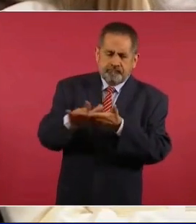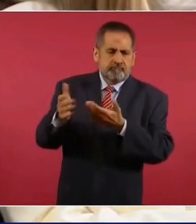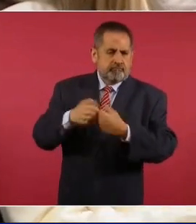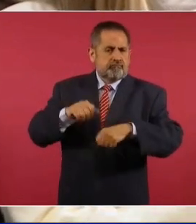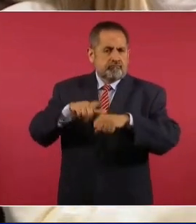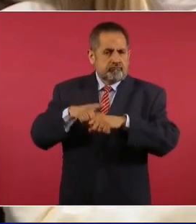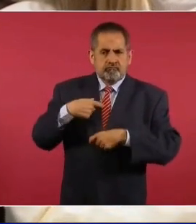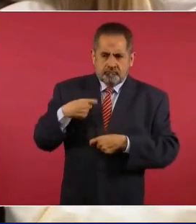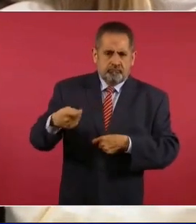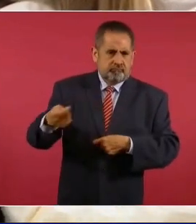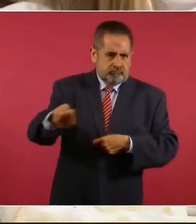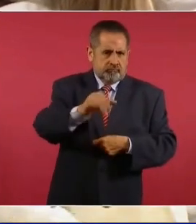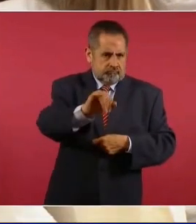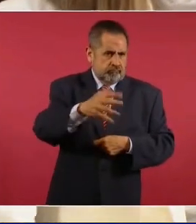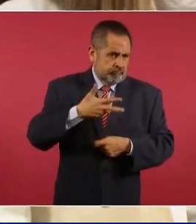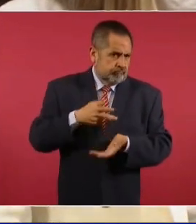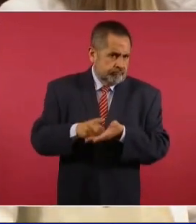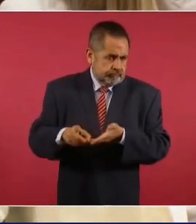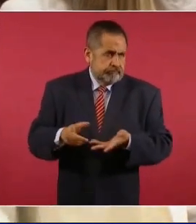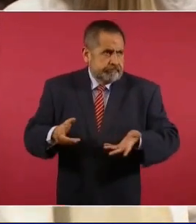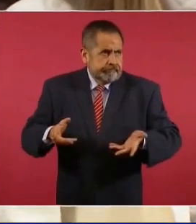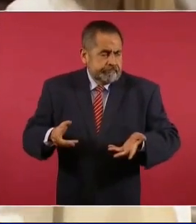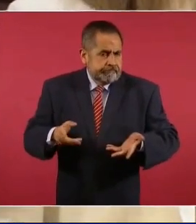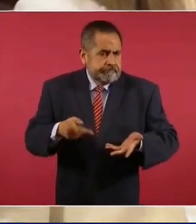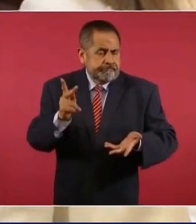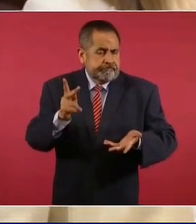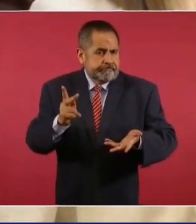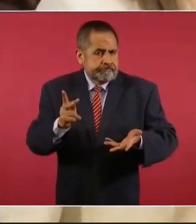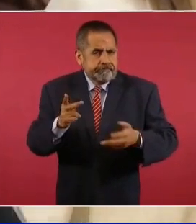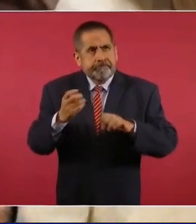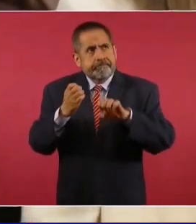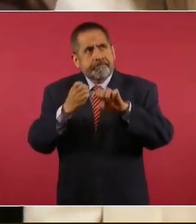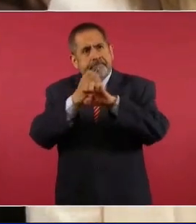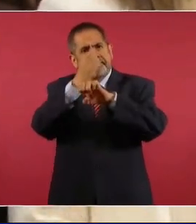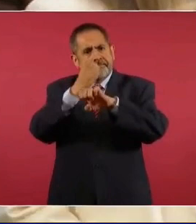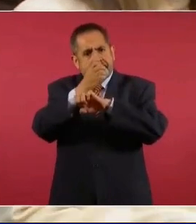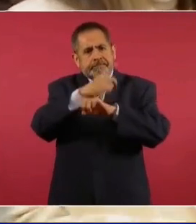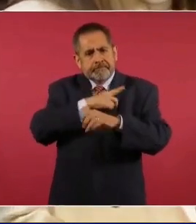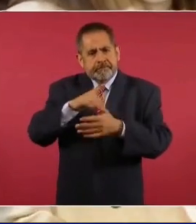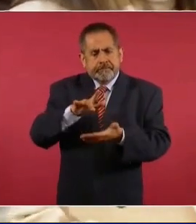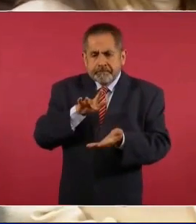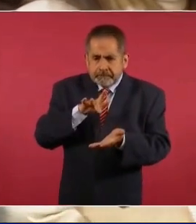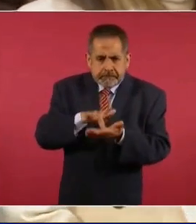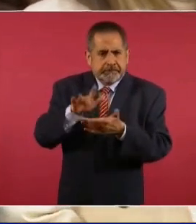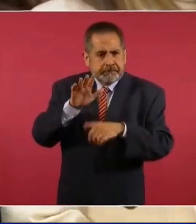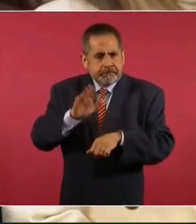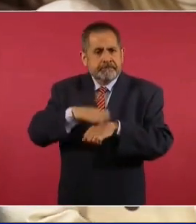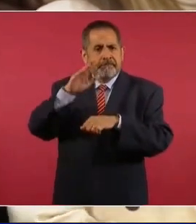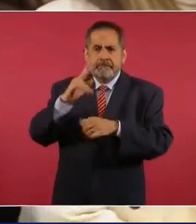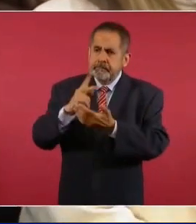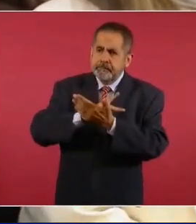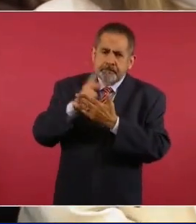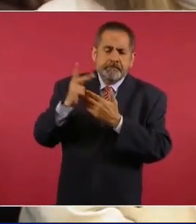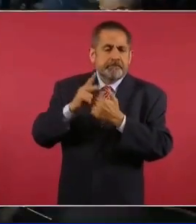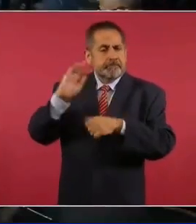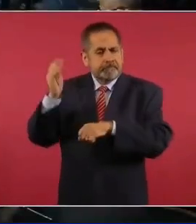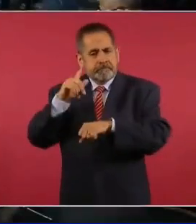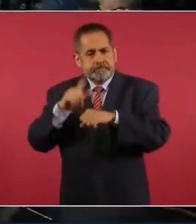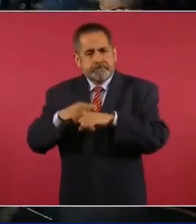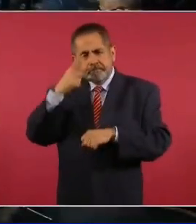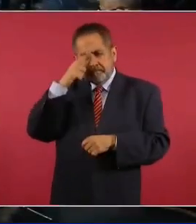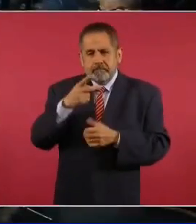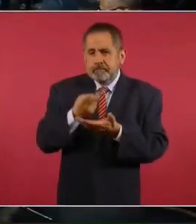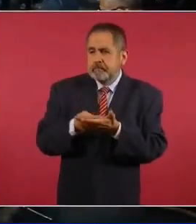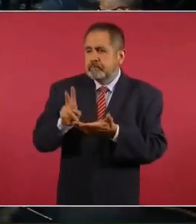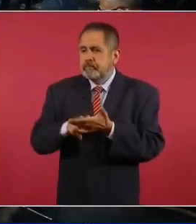que los estados apoyen más a los programas federales para evitar